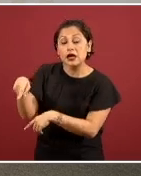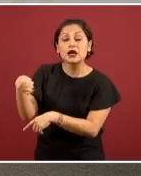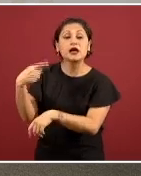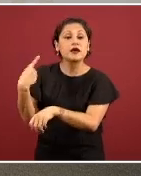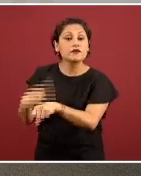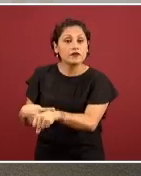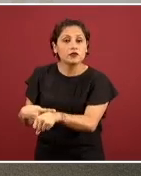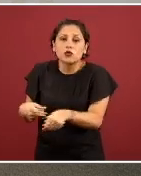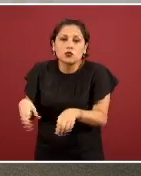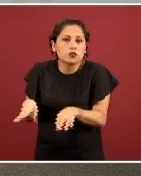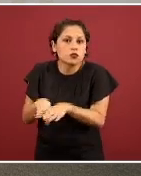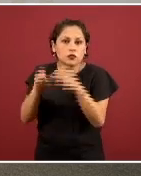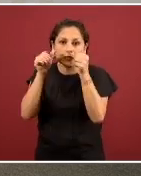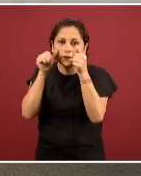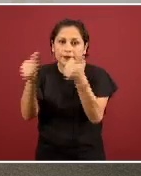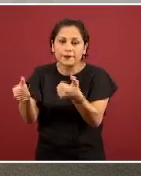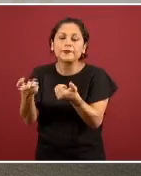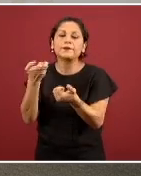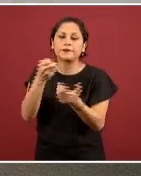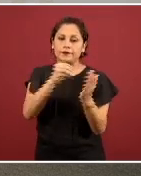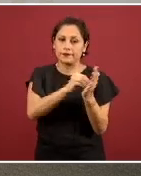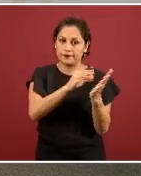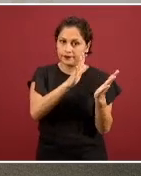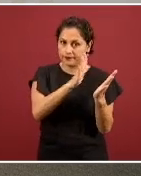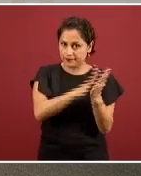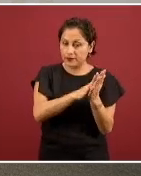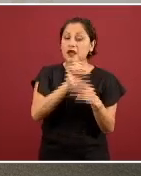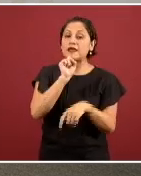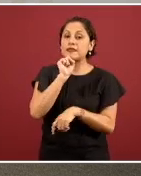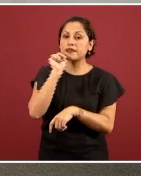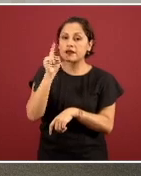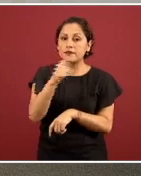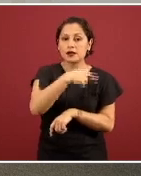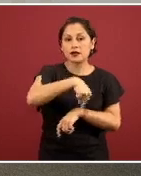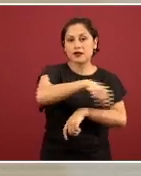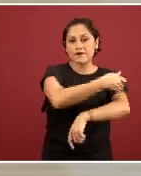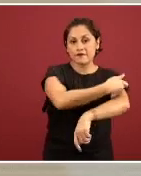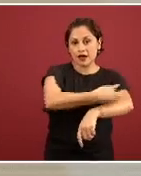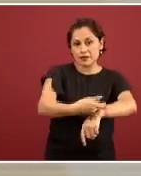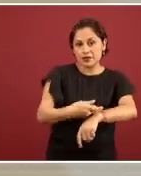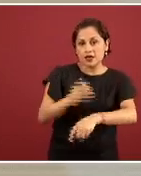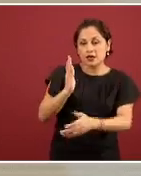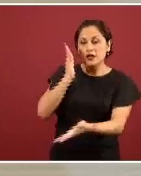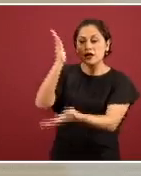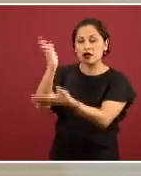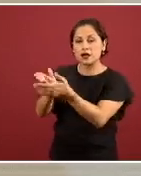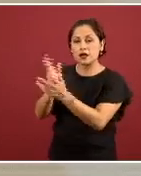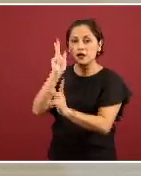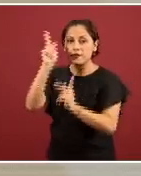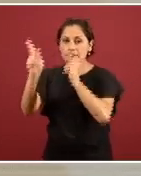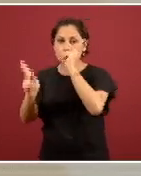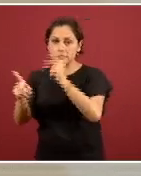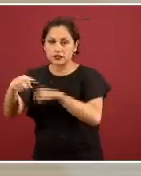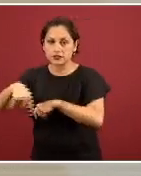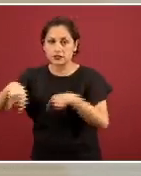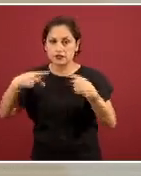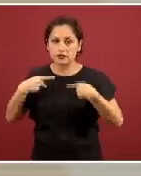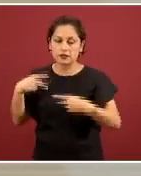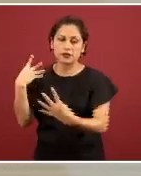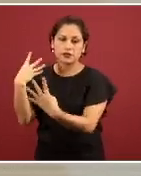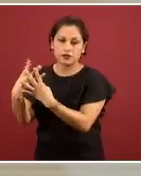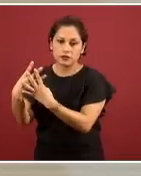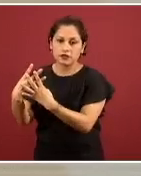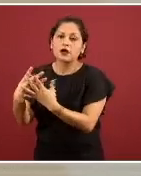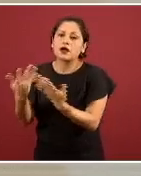reinserción social y las visitas familiares a las que tienen derecho estas